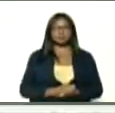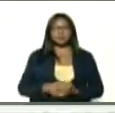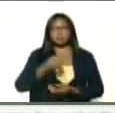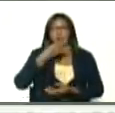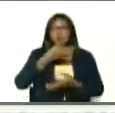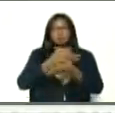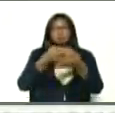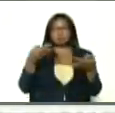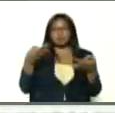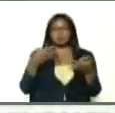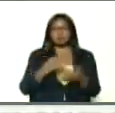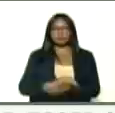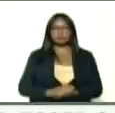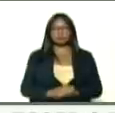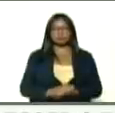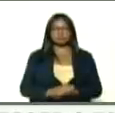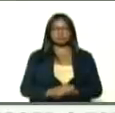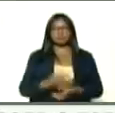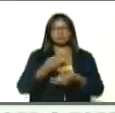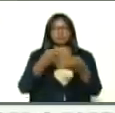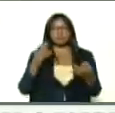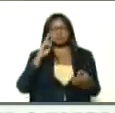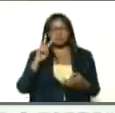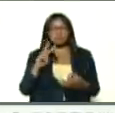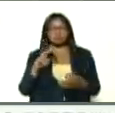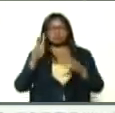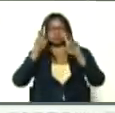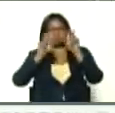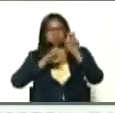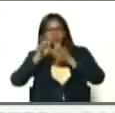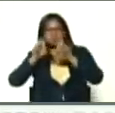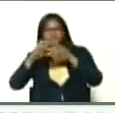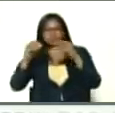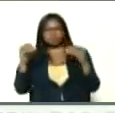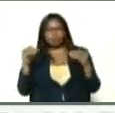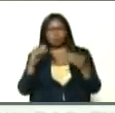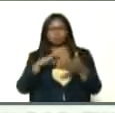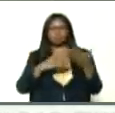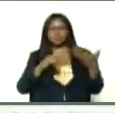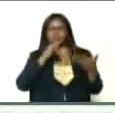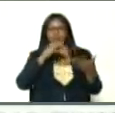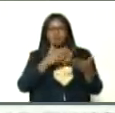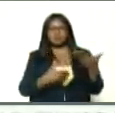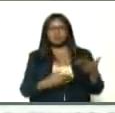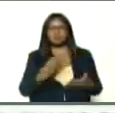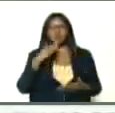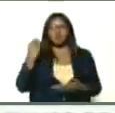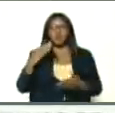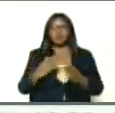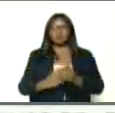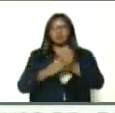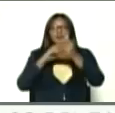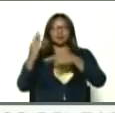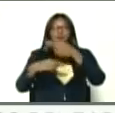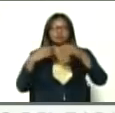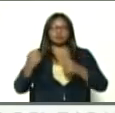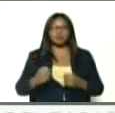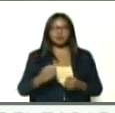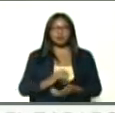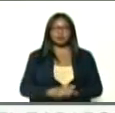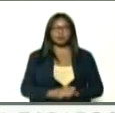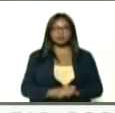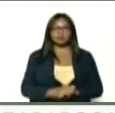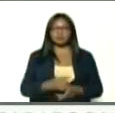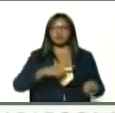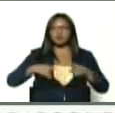excelente, excelente, pasando revista, fíjense ustedes, este joven líder revolucionario, Héctor Rodríguez, es